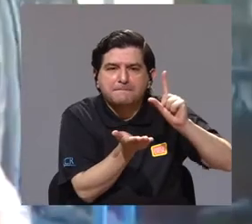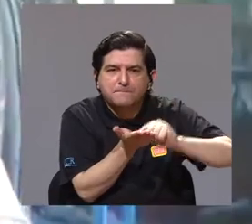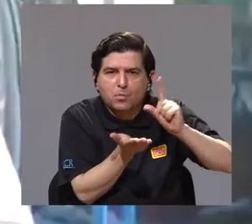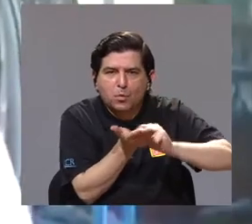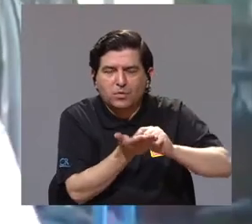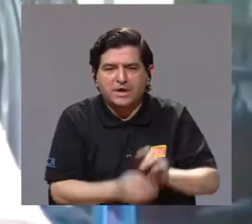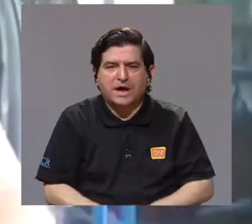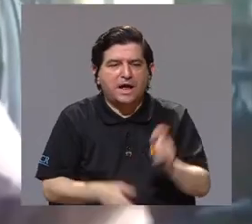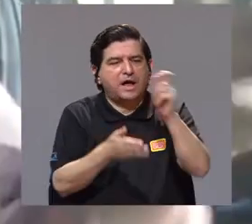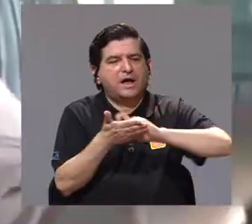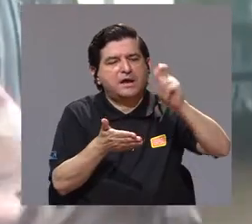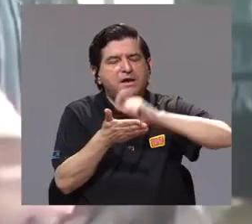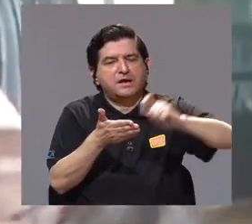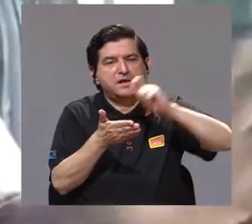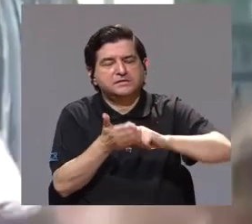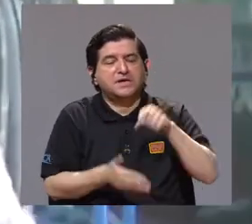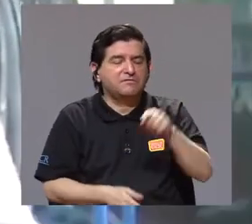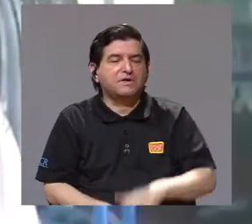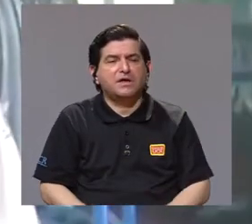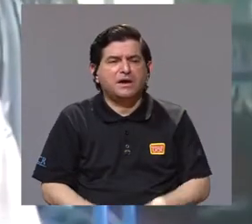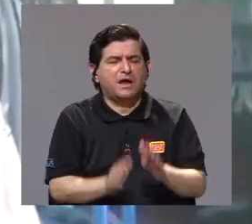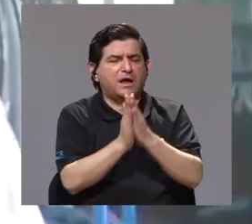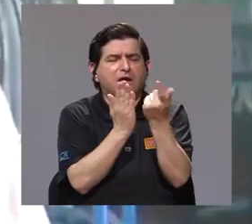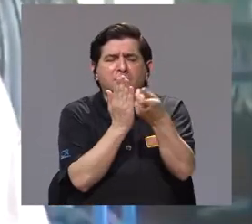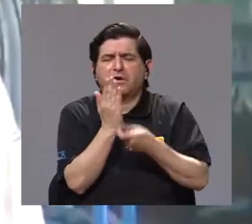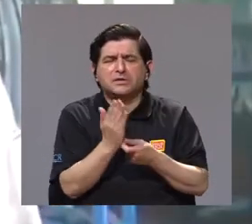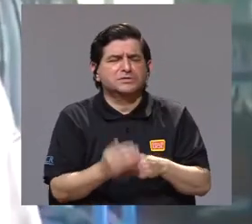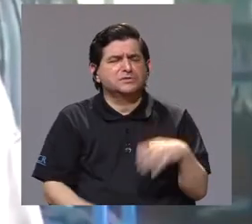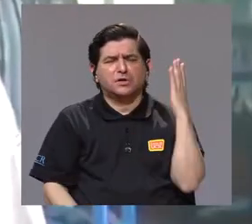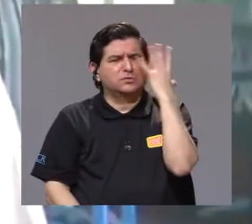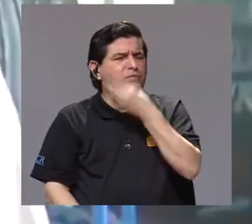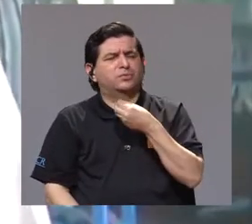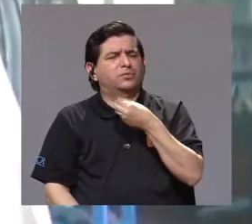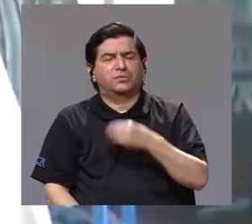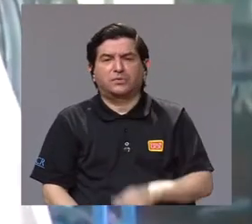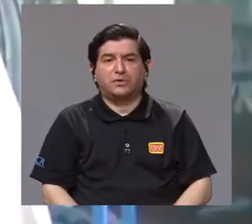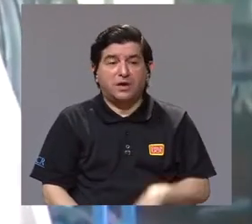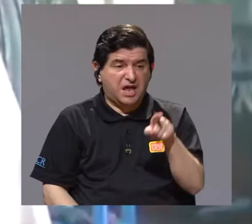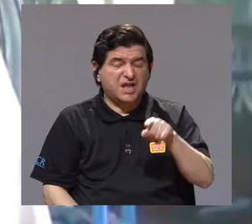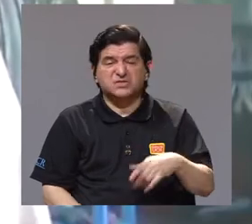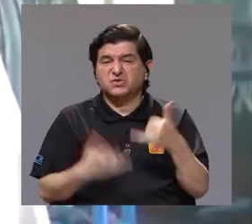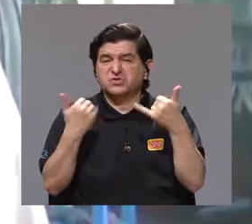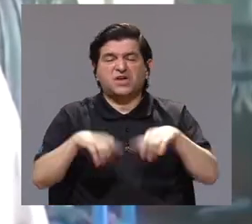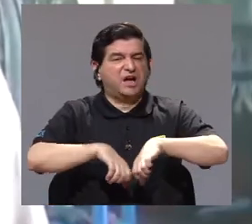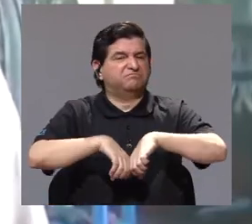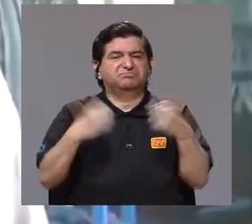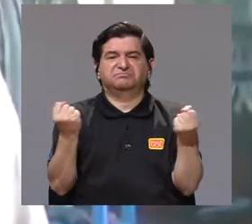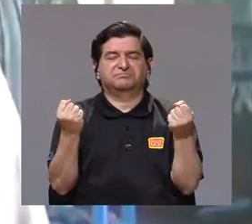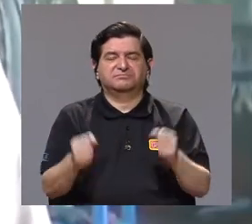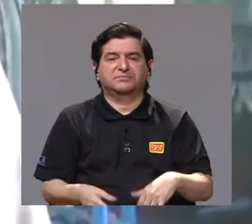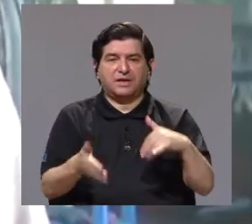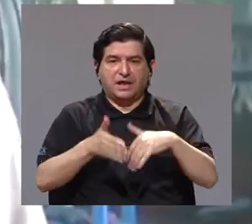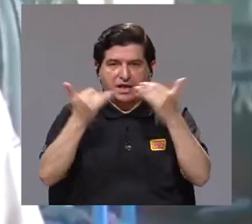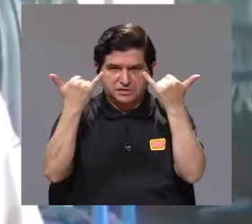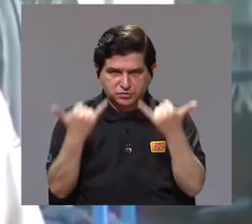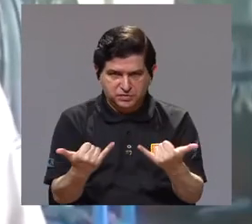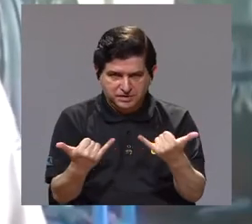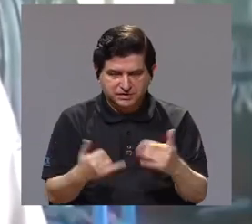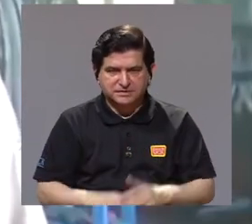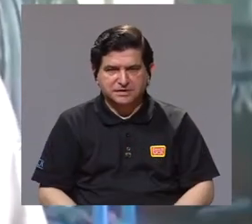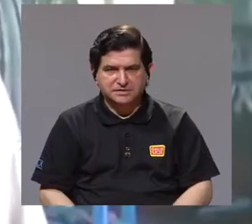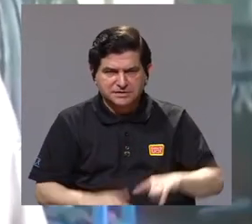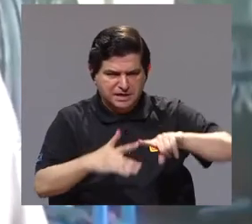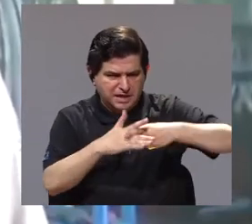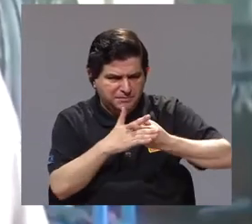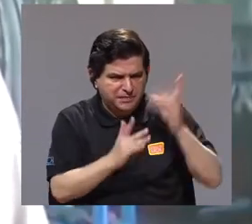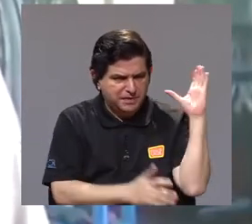los que podrían publicar y podrían escribir en esas revistas tan bonitas, que eso se rompió. Yo creo que los estudiantes cada